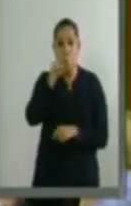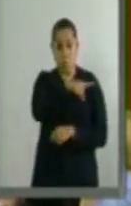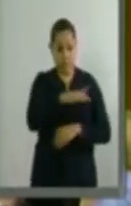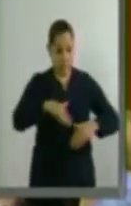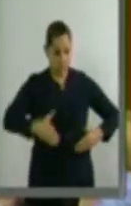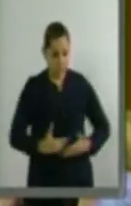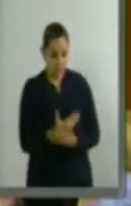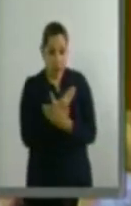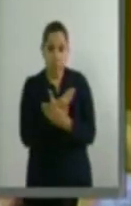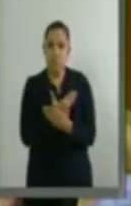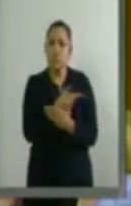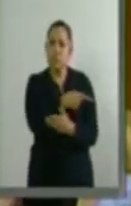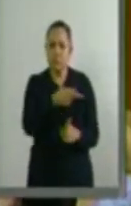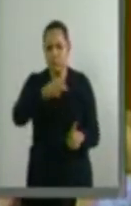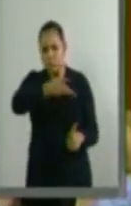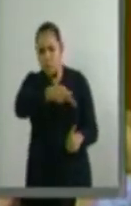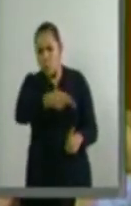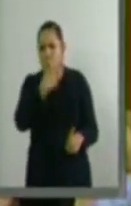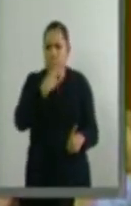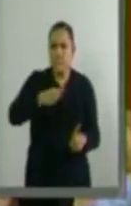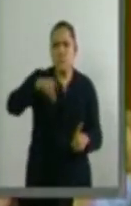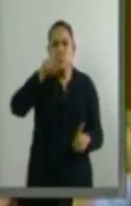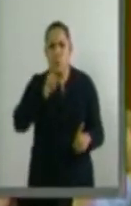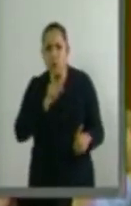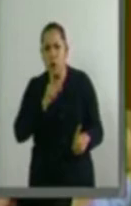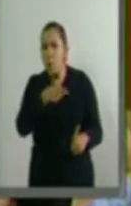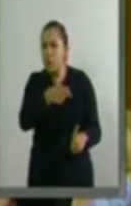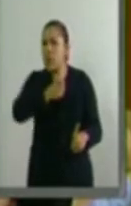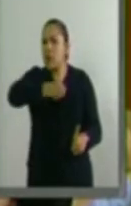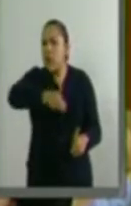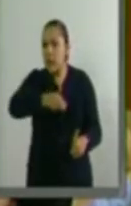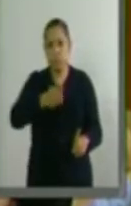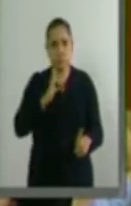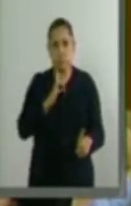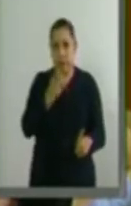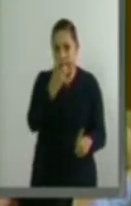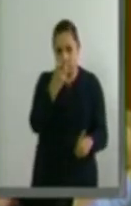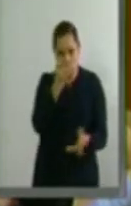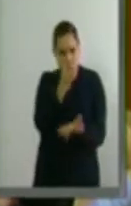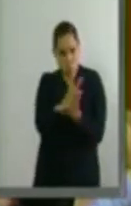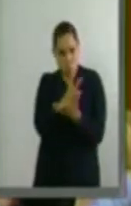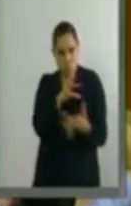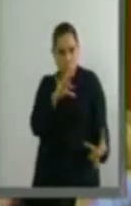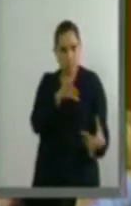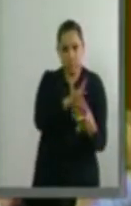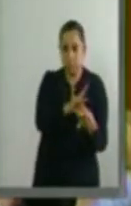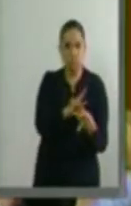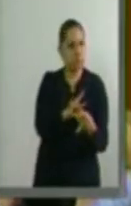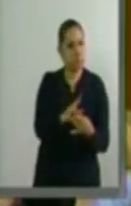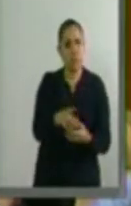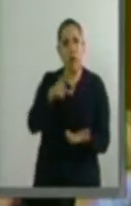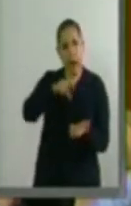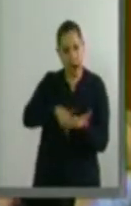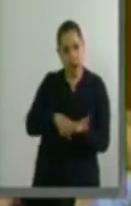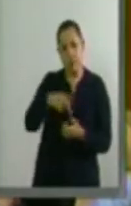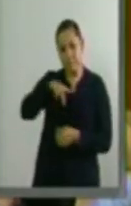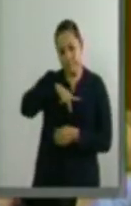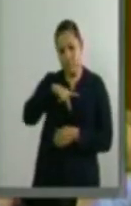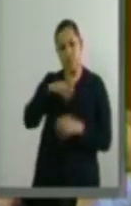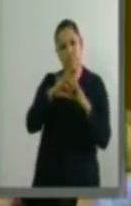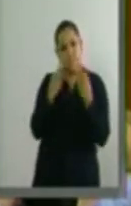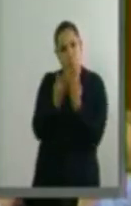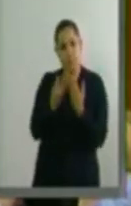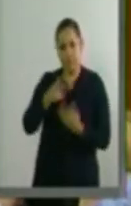ideas, la autodeterminación sexual trasciende en el reconocimiento de la dignidad humana y de su pleno